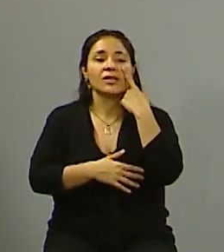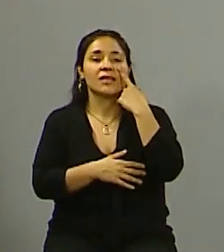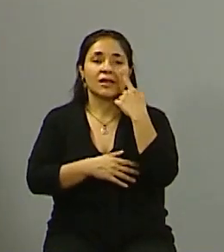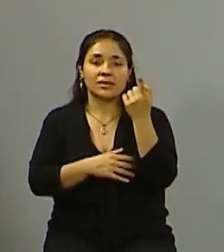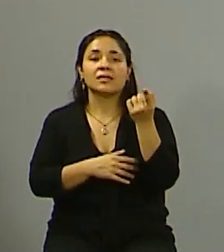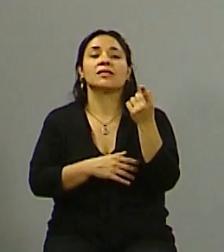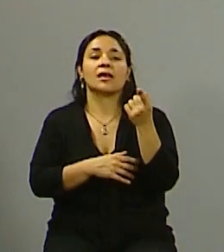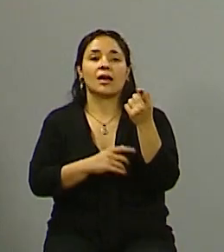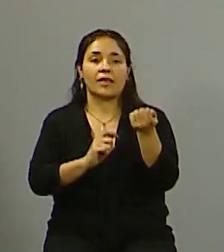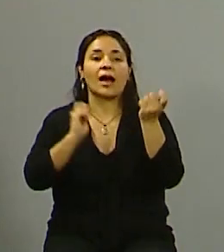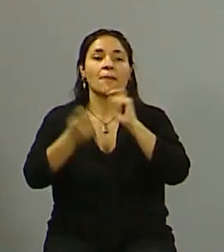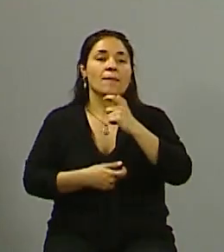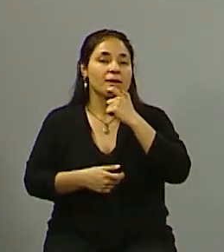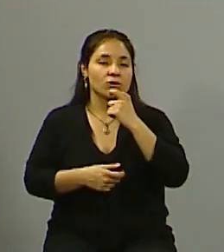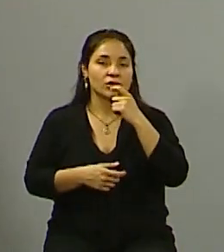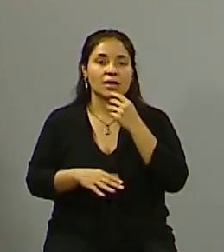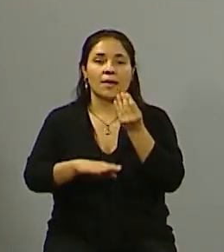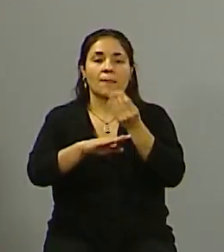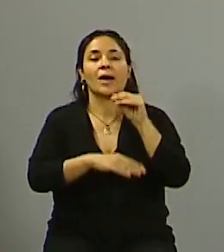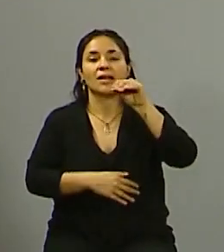por el departamento de Godo y Cruz. Ya regresamos.